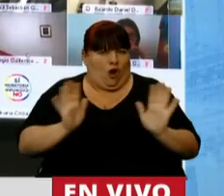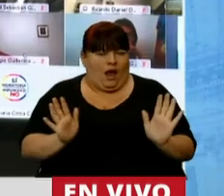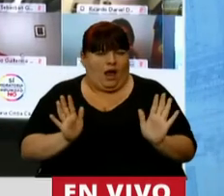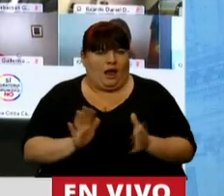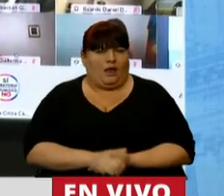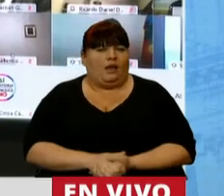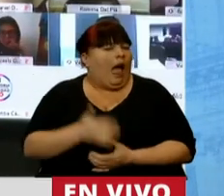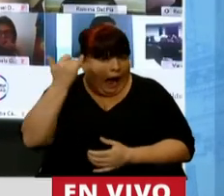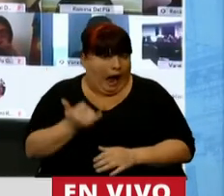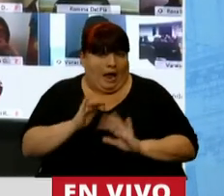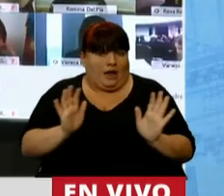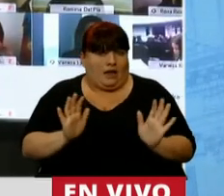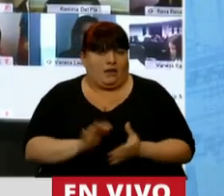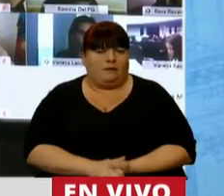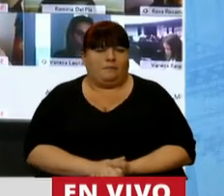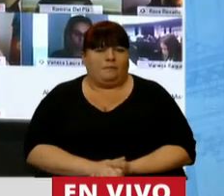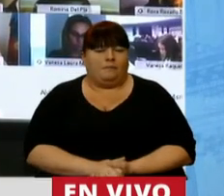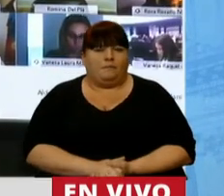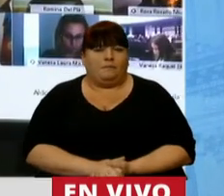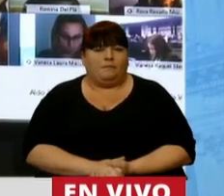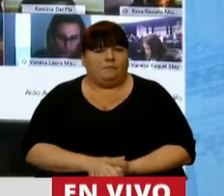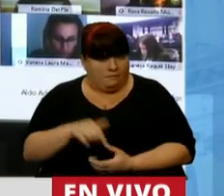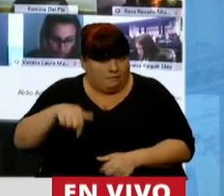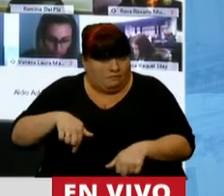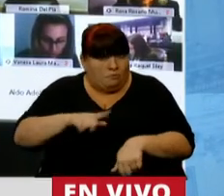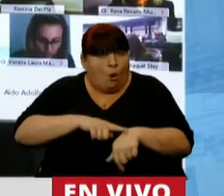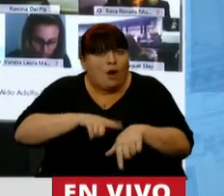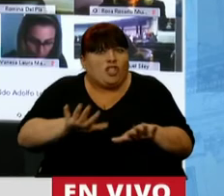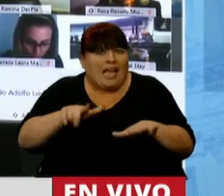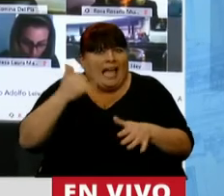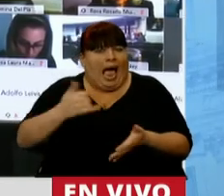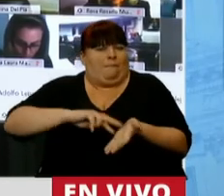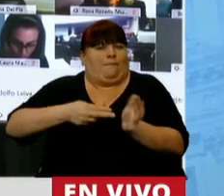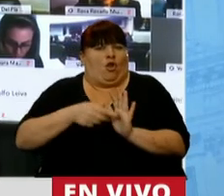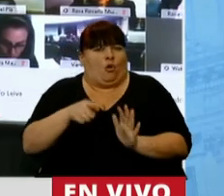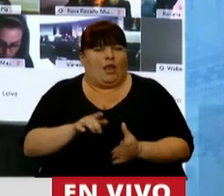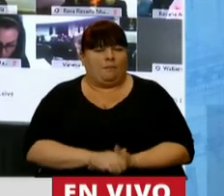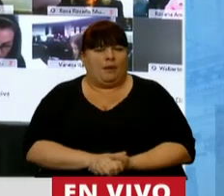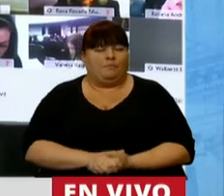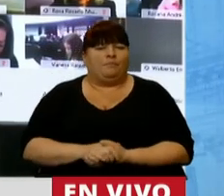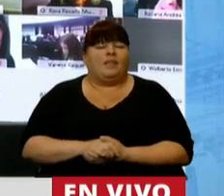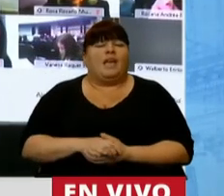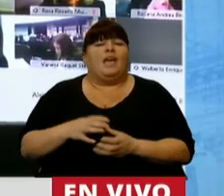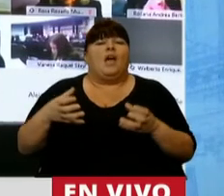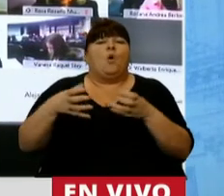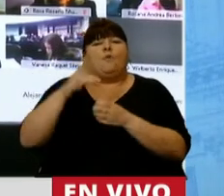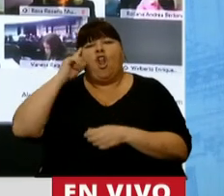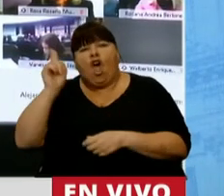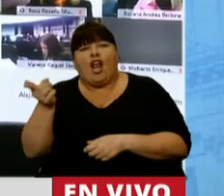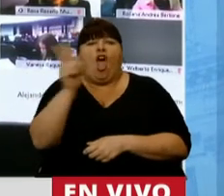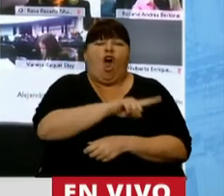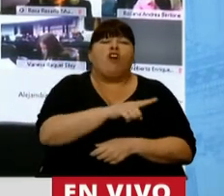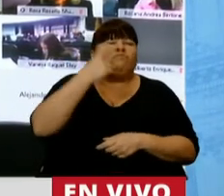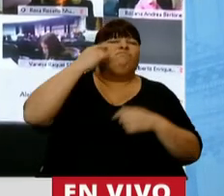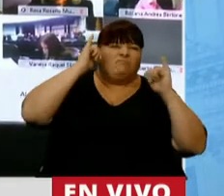Sí lo hay. Estamos frente a este problema. El debate entre los escépticos y